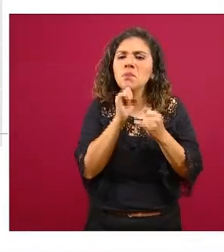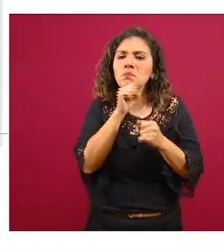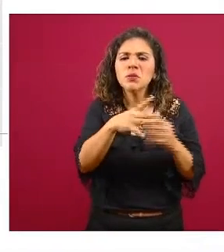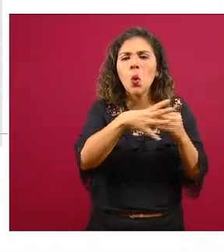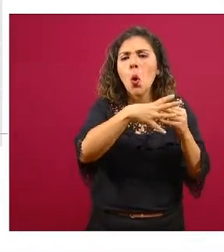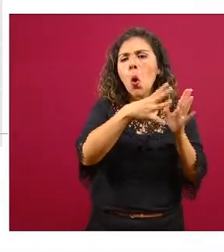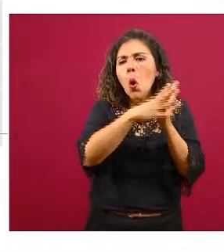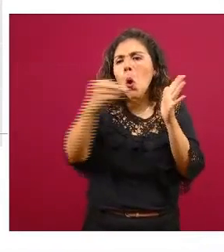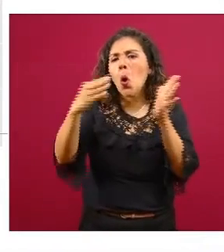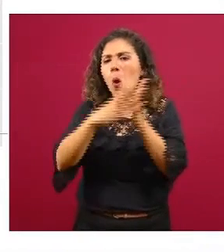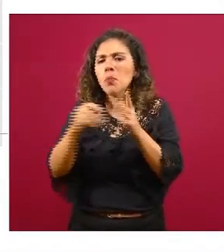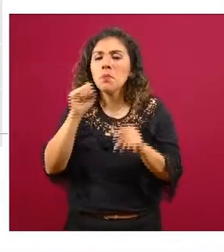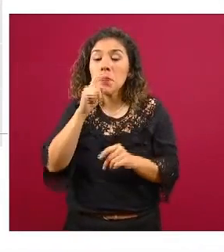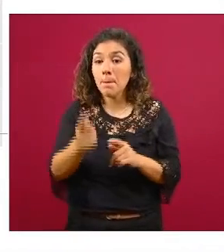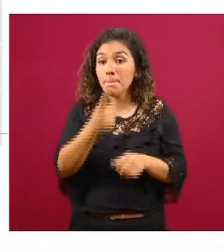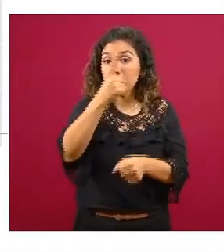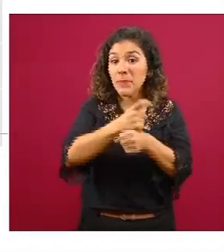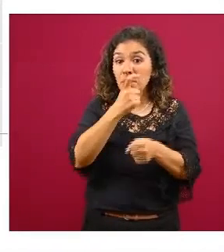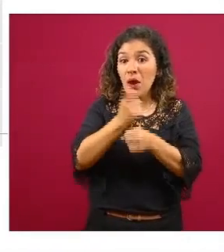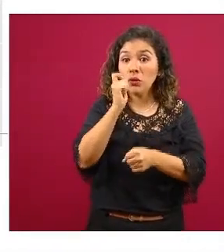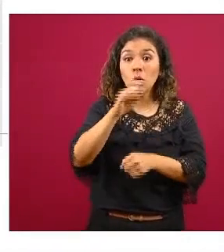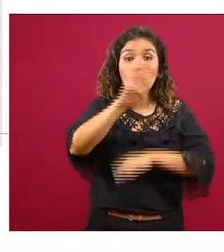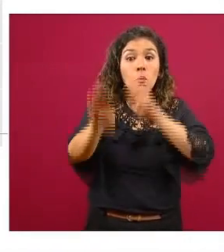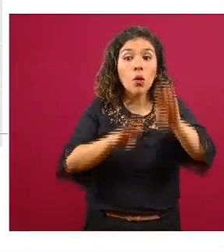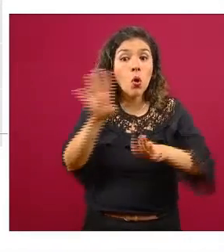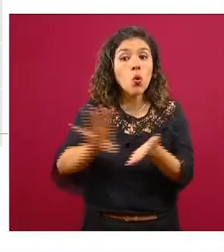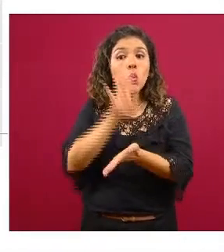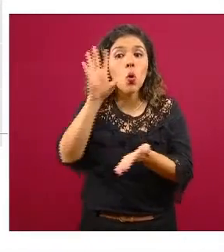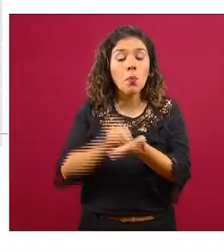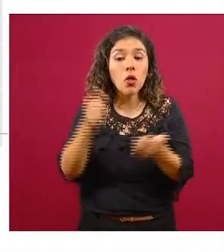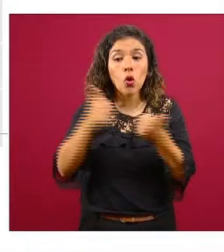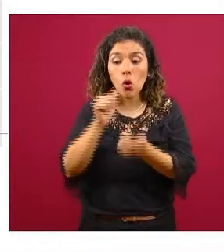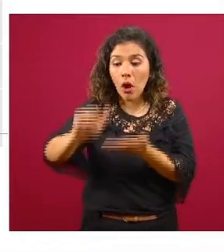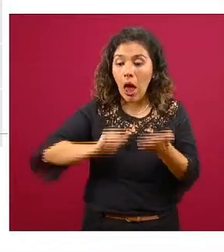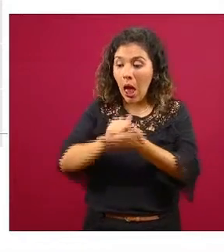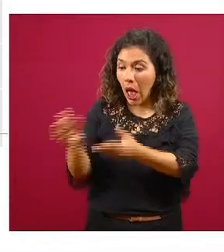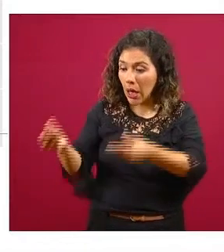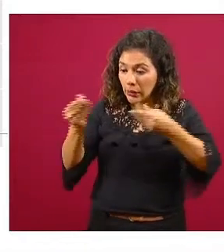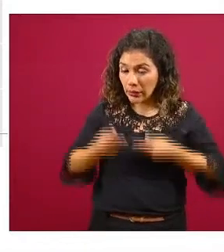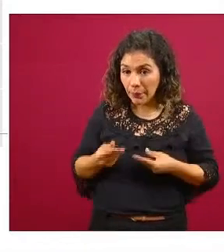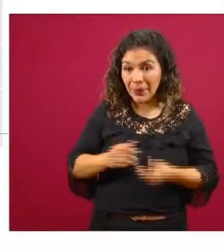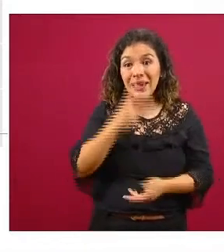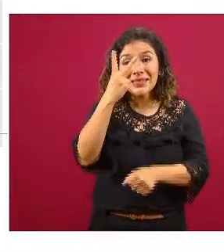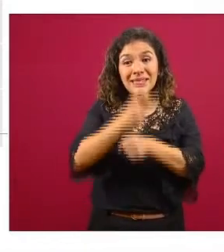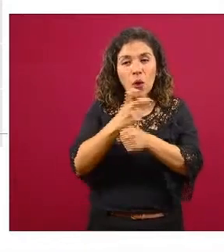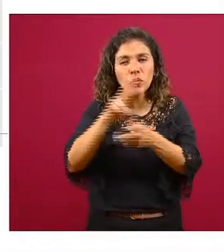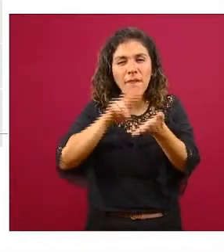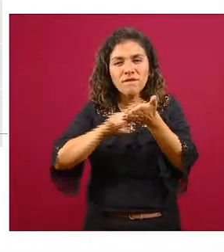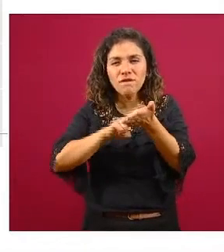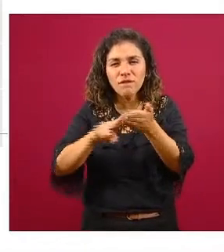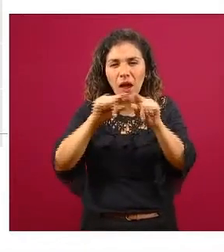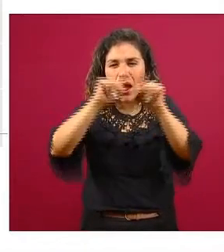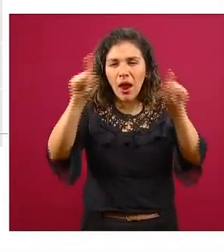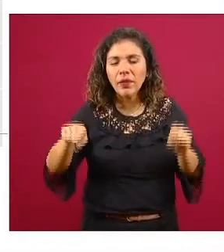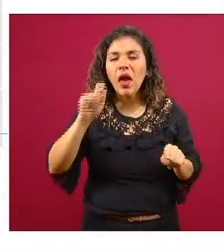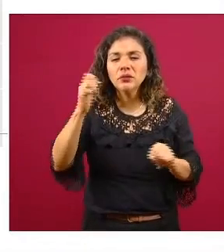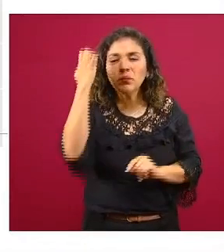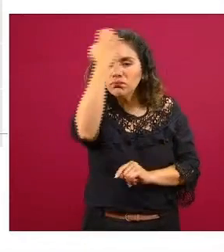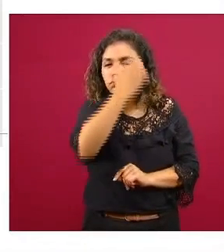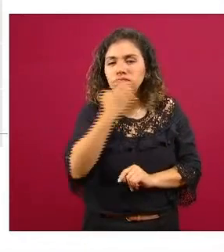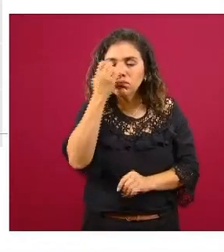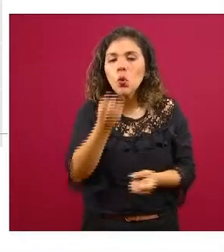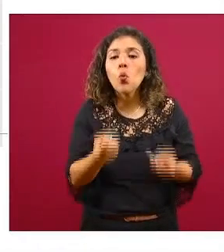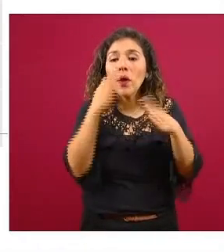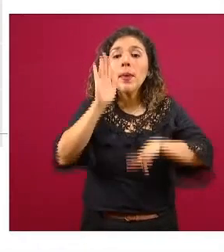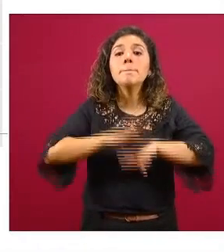el primero que ustedes pueden ver son las defunciones totales obtenidas de las actas de defunción la segunda línea la que está en verde es el análisis del